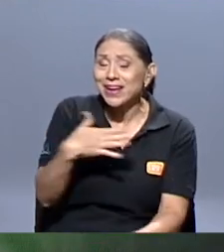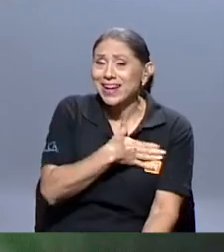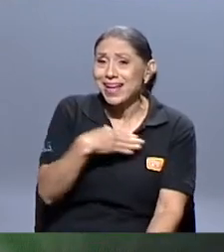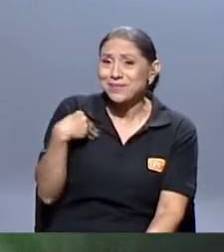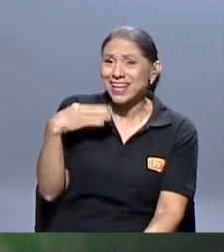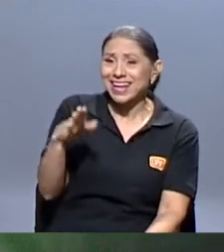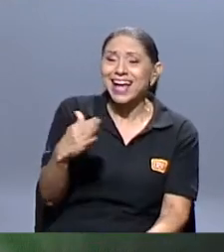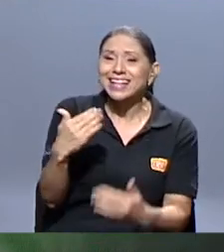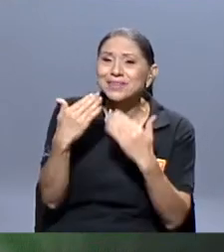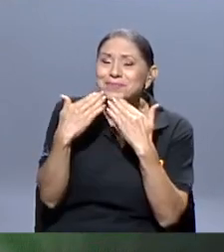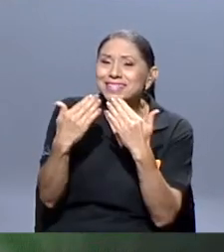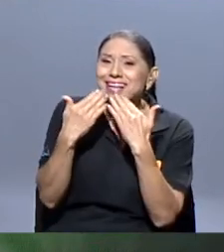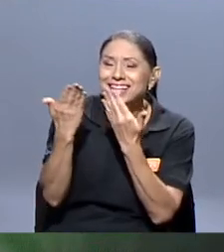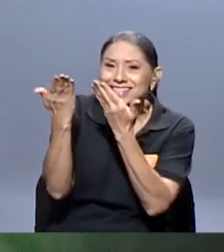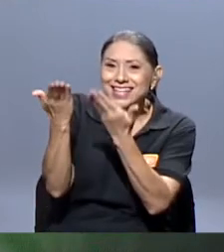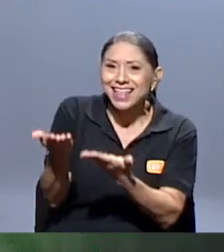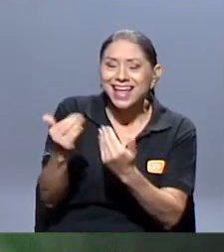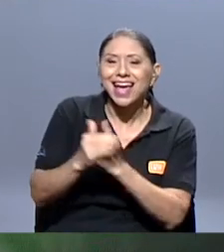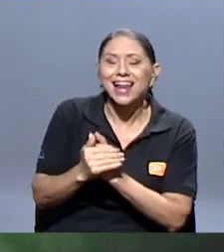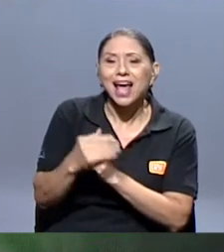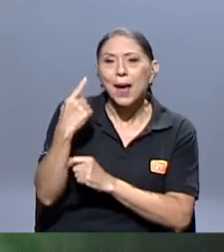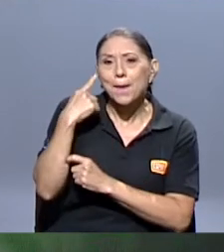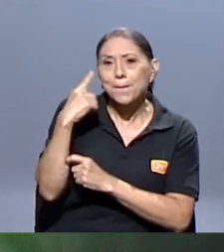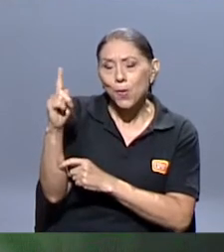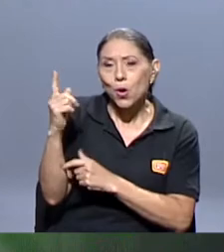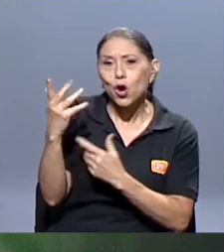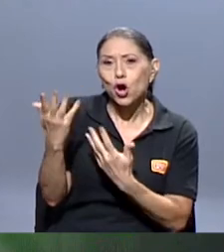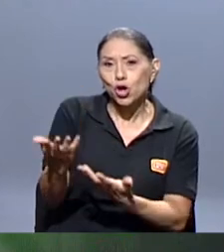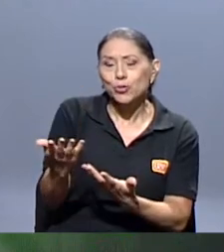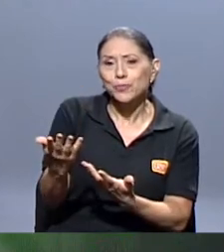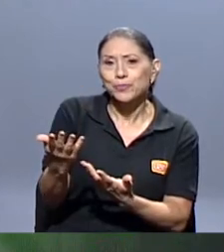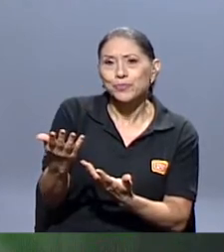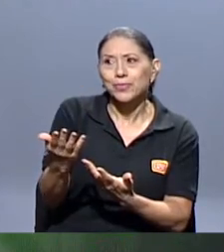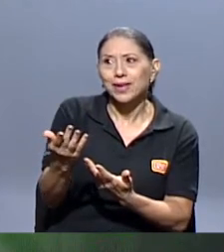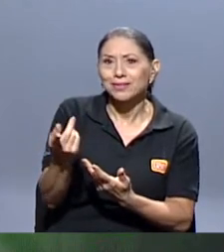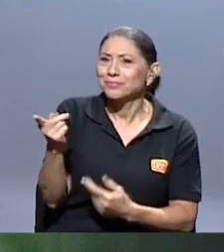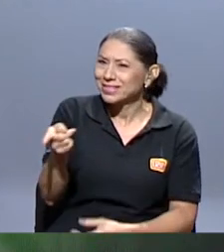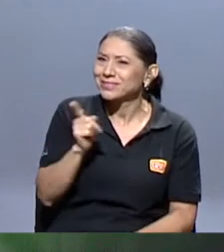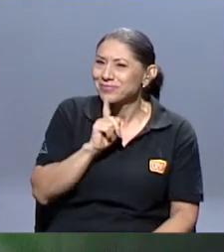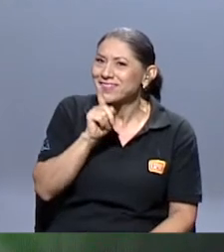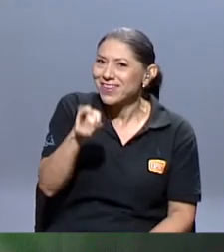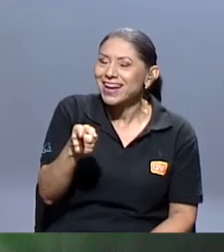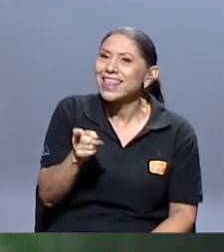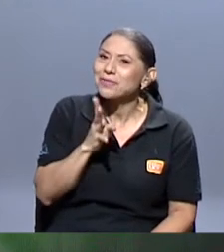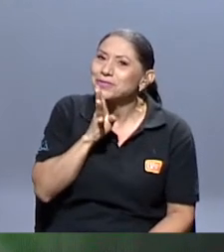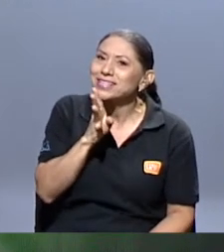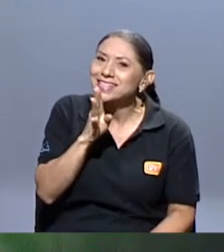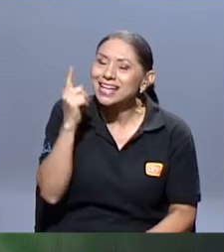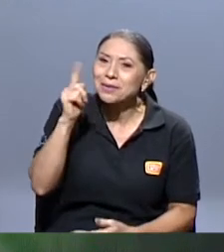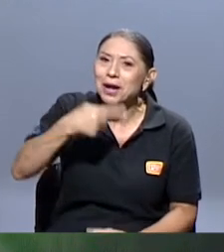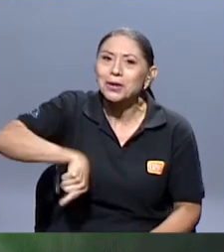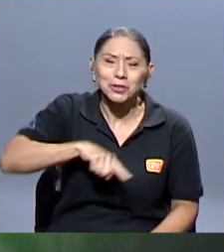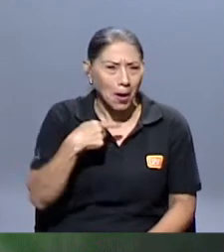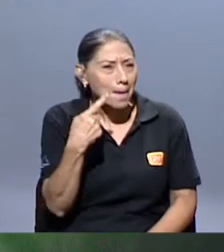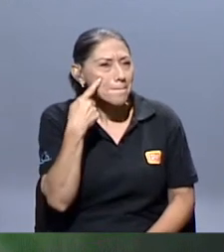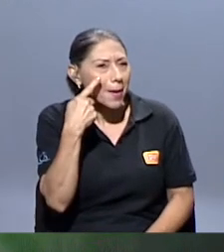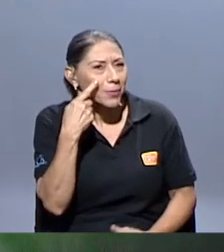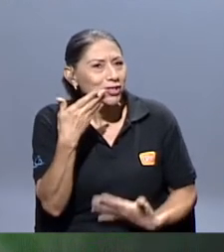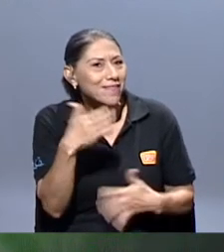me encanta. Me gracias, Adriana, por... A ver, recitaste, recitaste para nosotros. Vamos a ver si